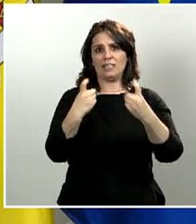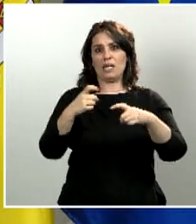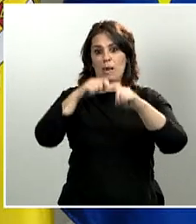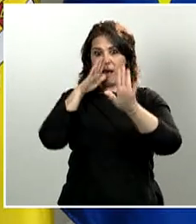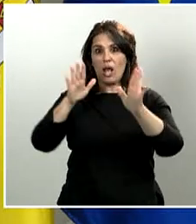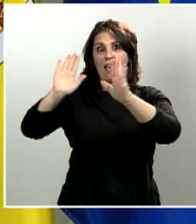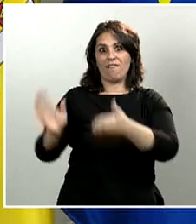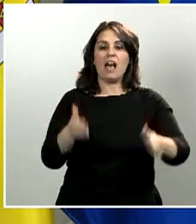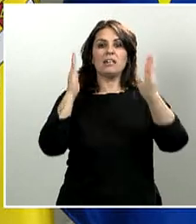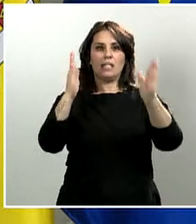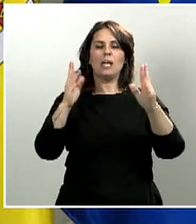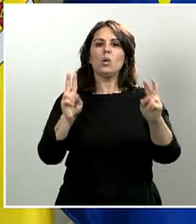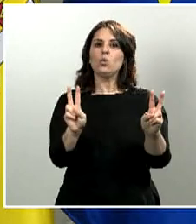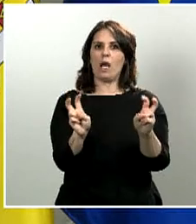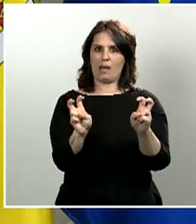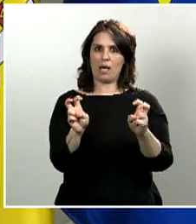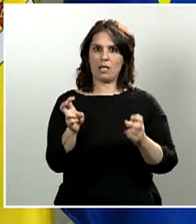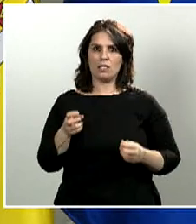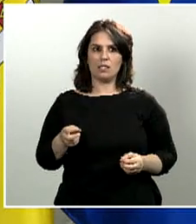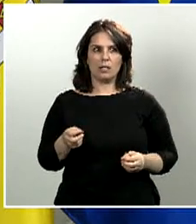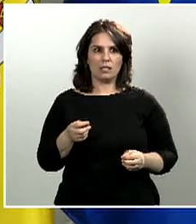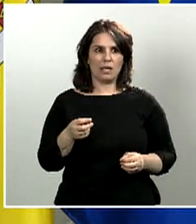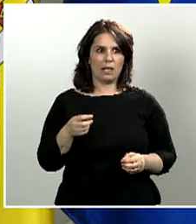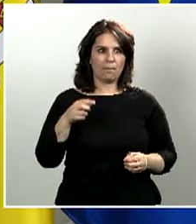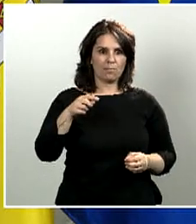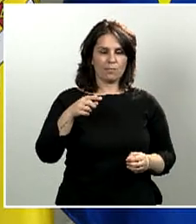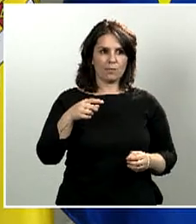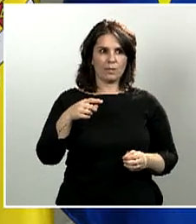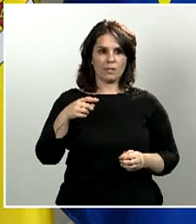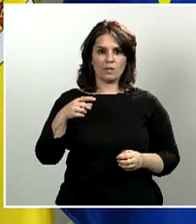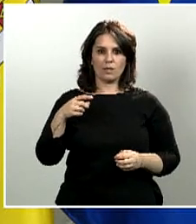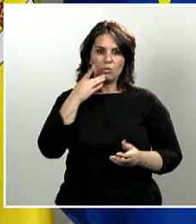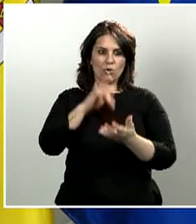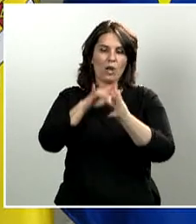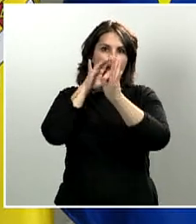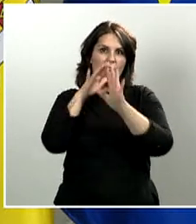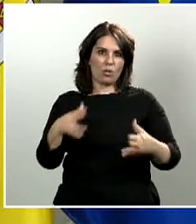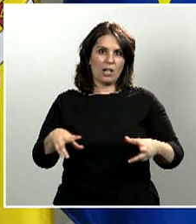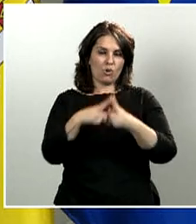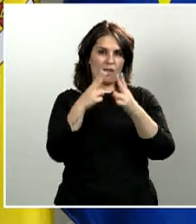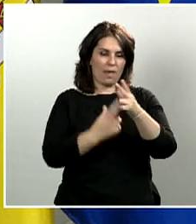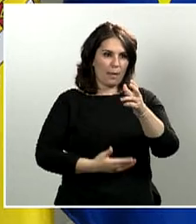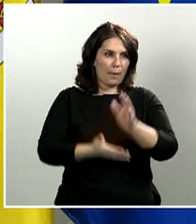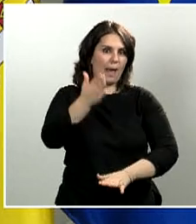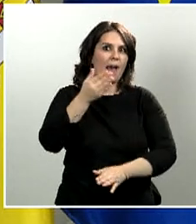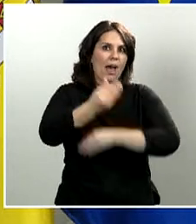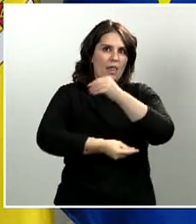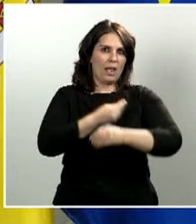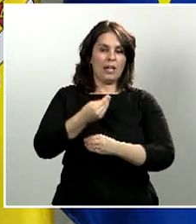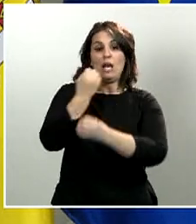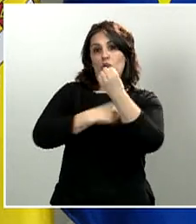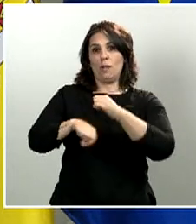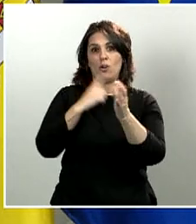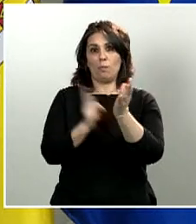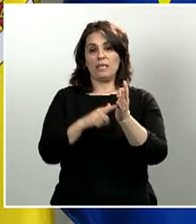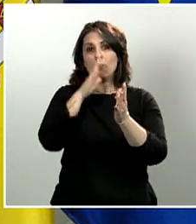se embarca el conjunto de nuestra sociedad, el conjunto de nuestra economía con la extensión del estado de